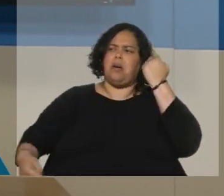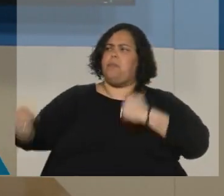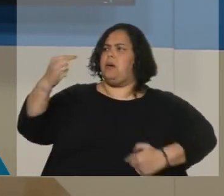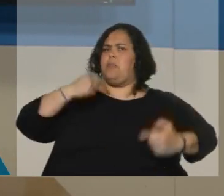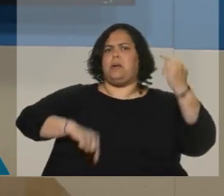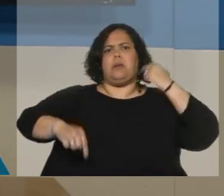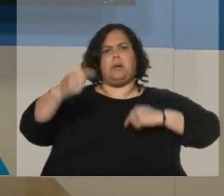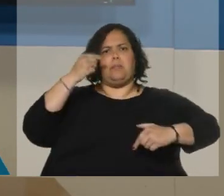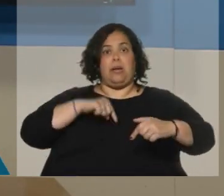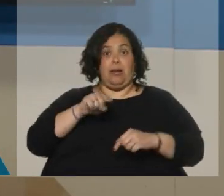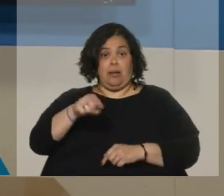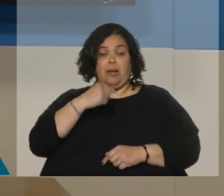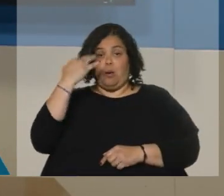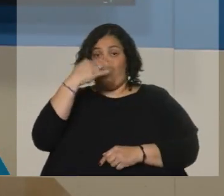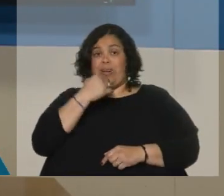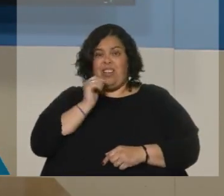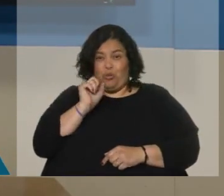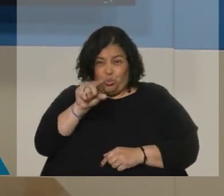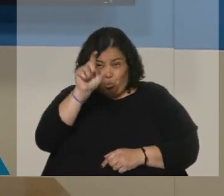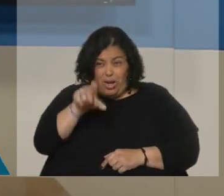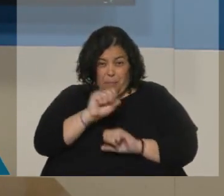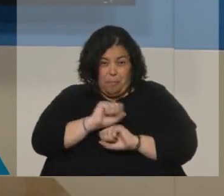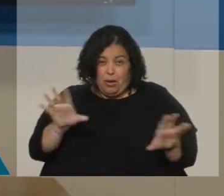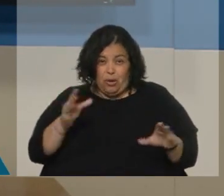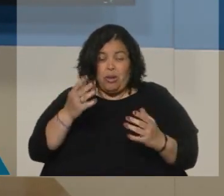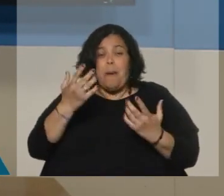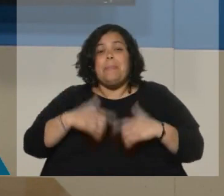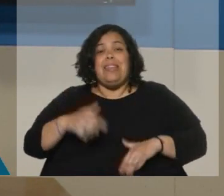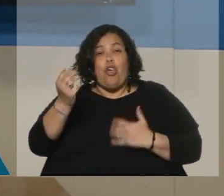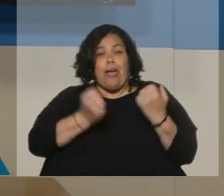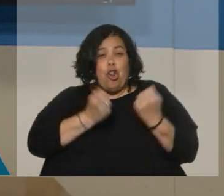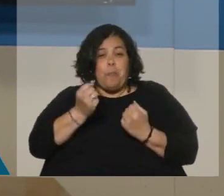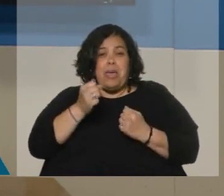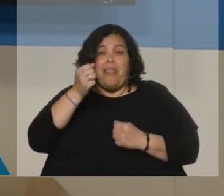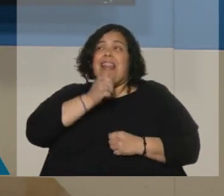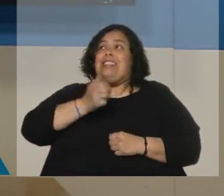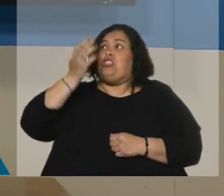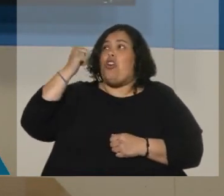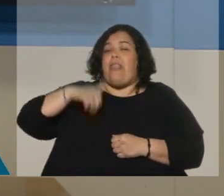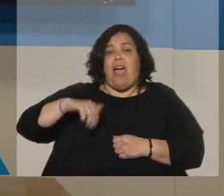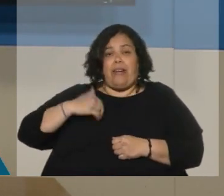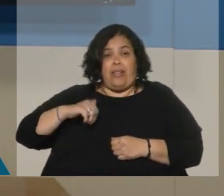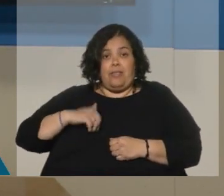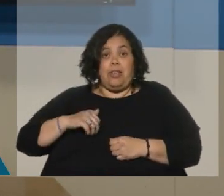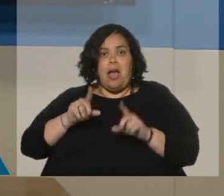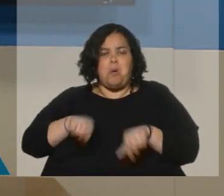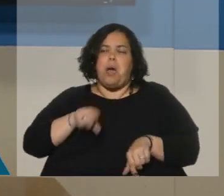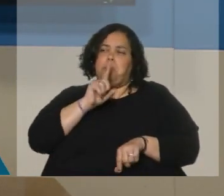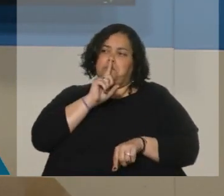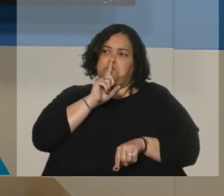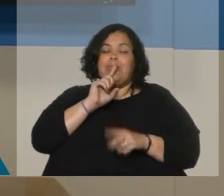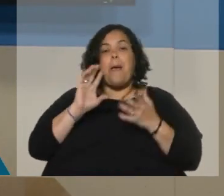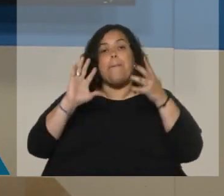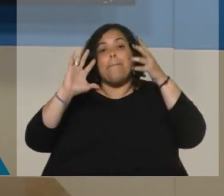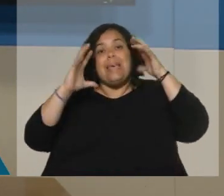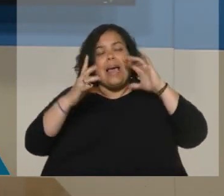fuertes. dijeron que es el peor ministro de Economía de la historia argentina. En el caso de Milley, como decías vos, Gaby, logró controlarse en un